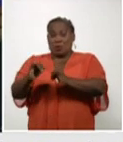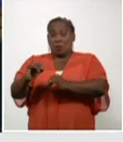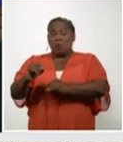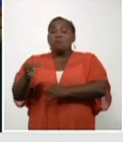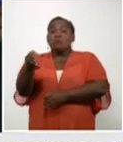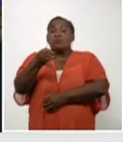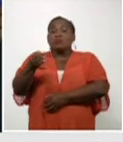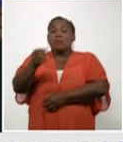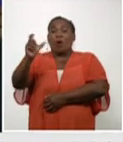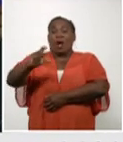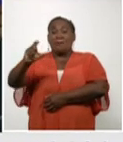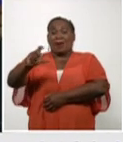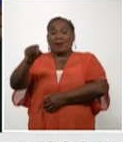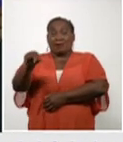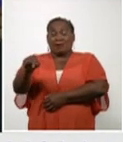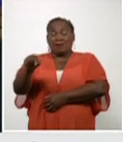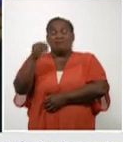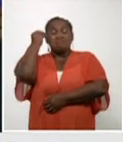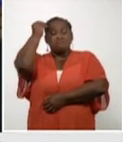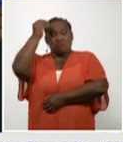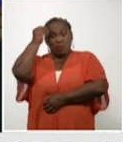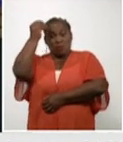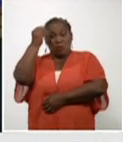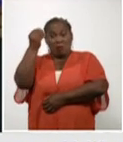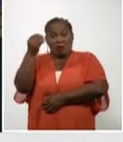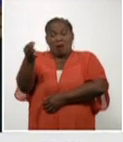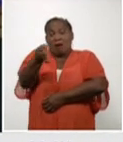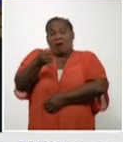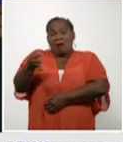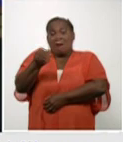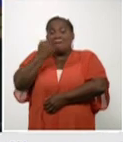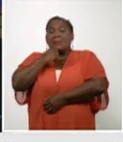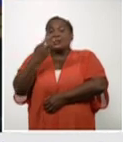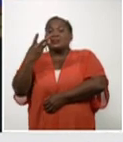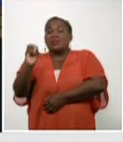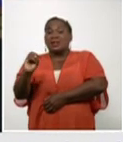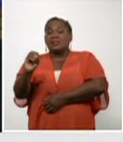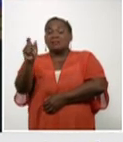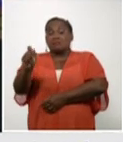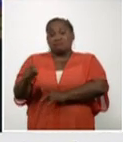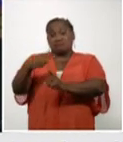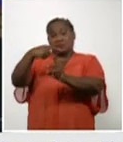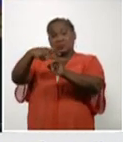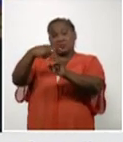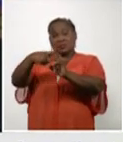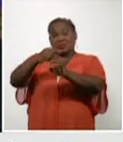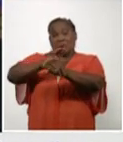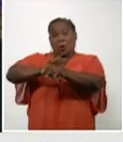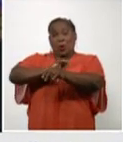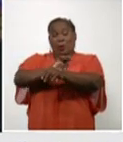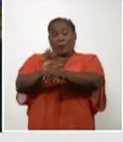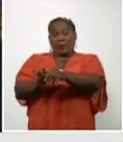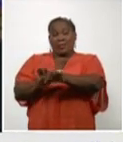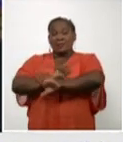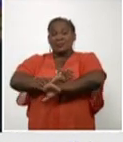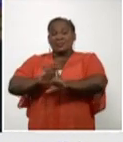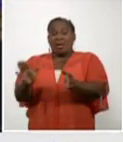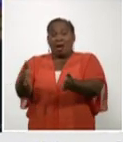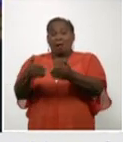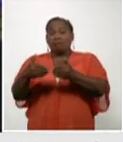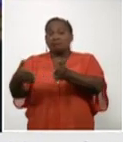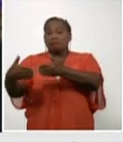de los territorios que preocupa. Ha reportado más de 30 casos positivos a la COVID durante estos días. Ya se cerraron 45